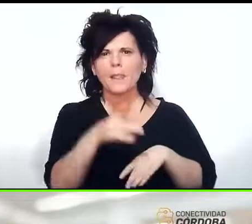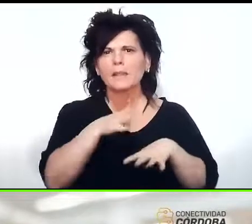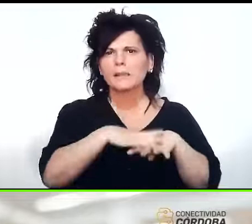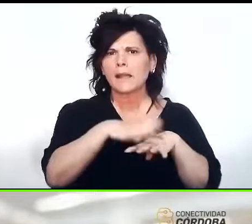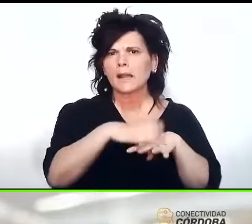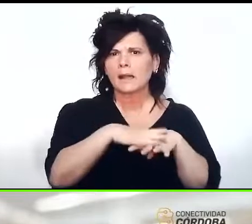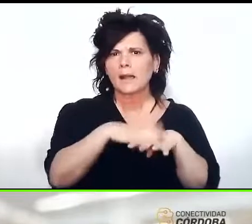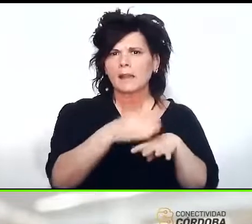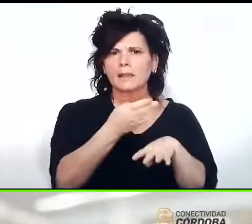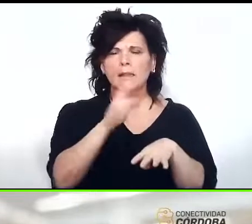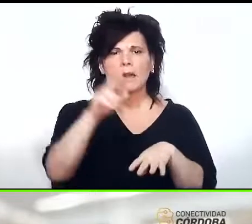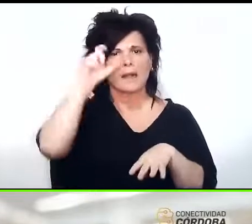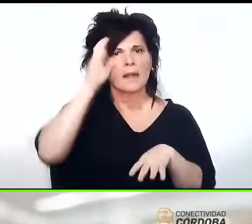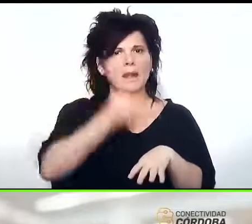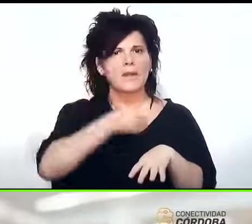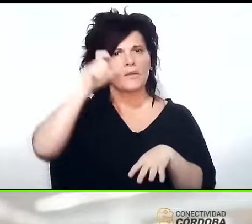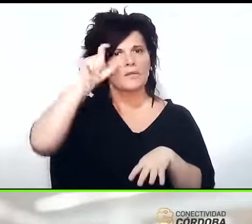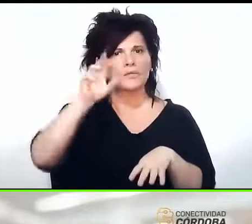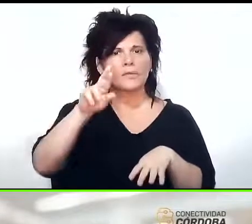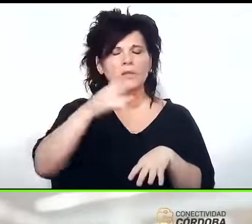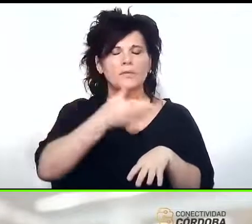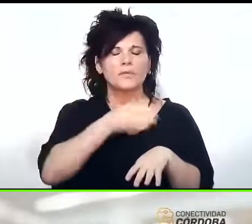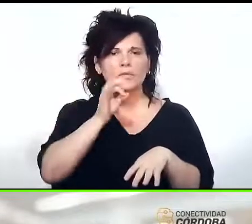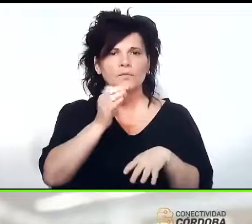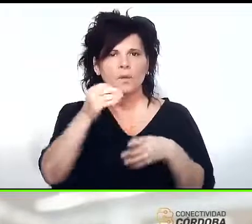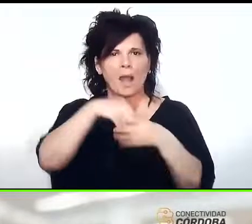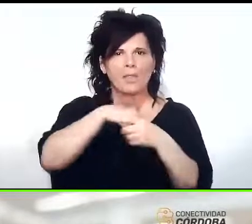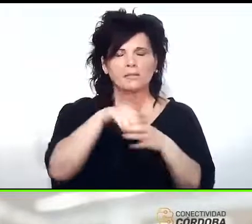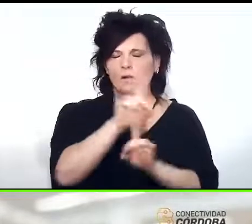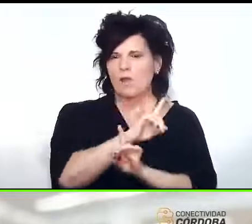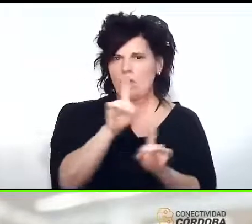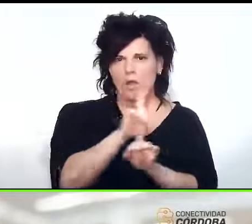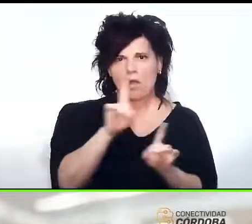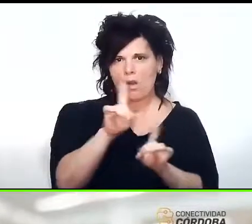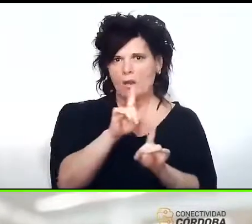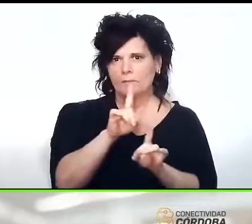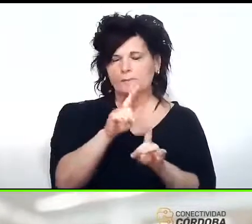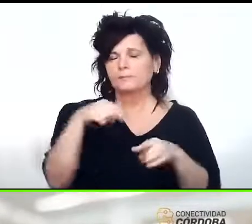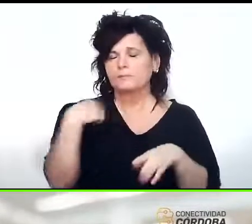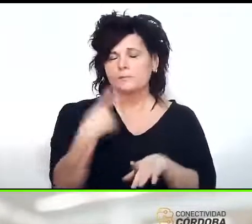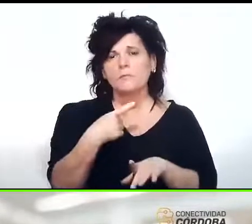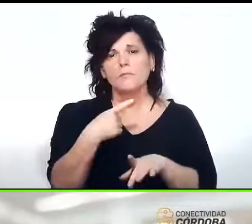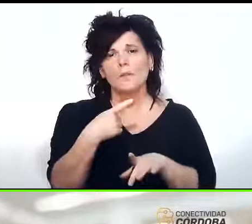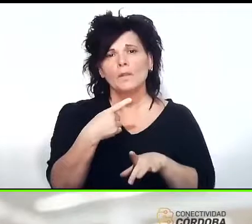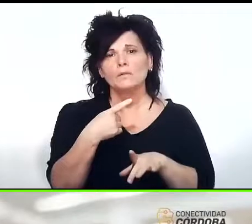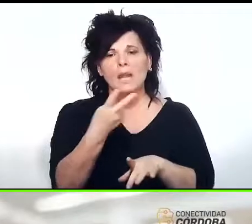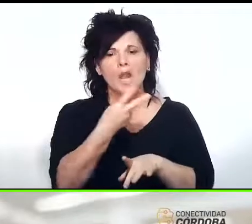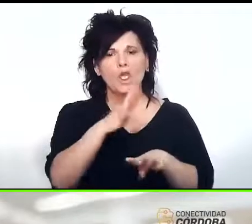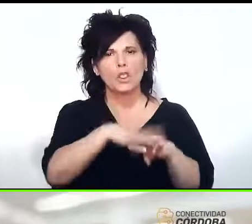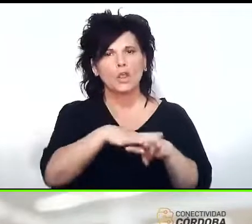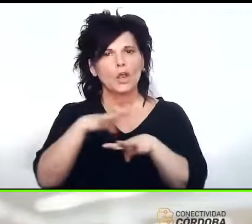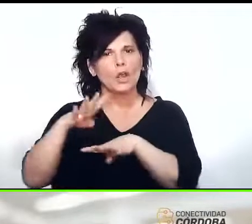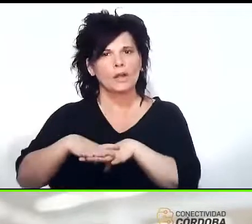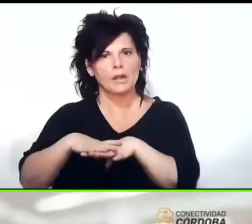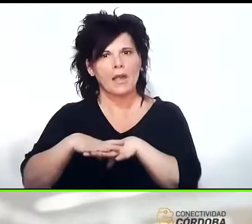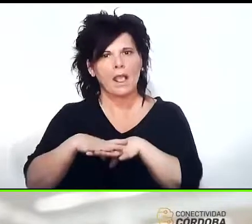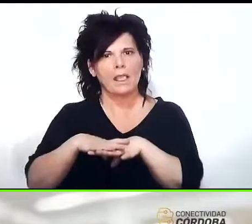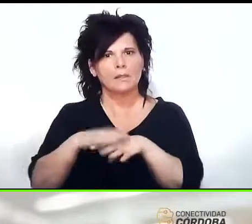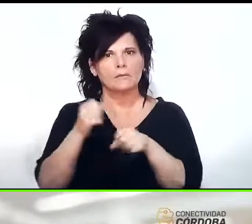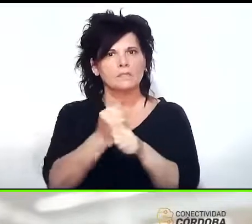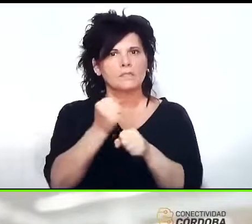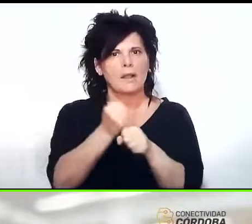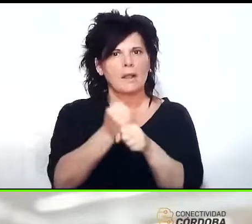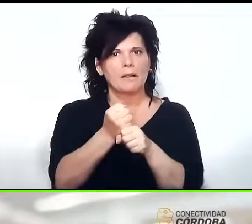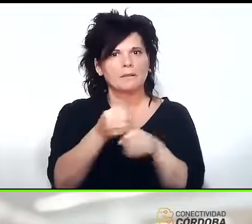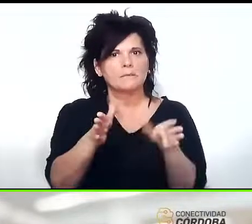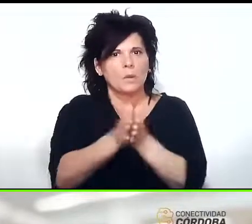parte de la refefo sin embargo como bien decía Anabel estamos en conversaciones también para que las dos redes interoperen desde